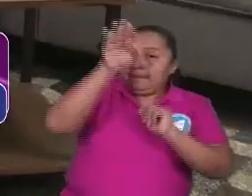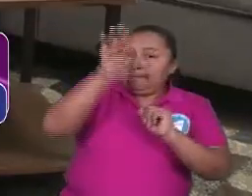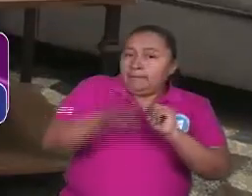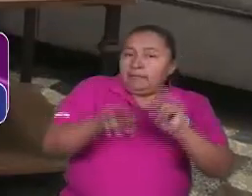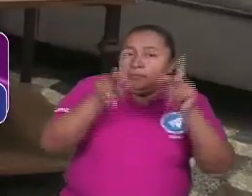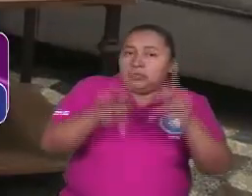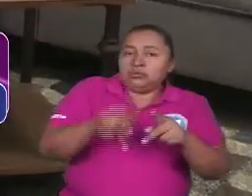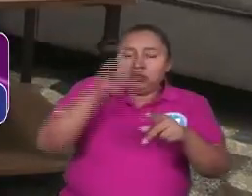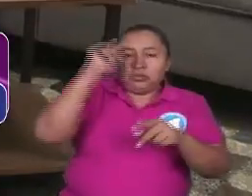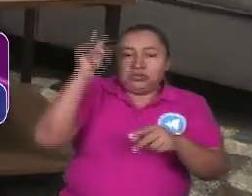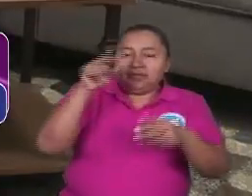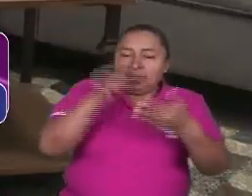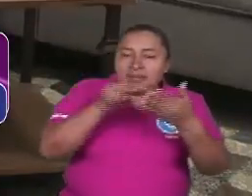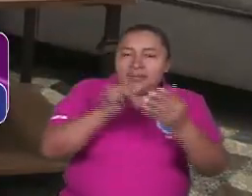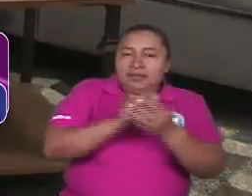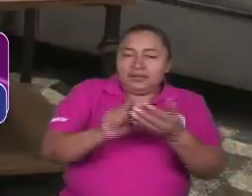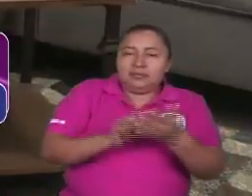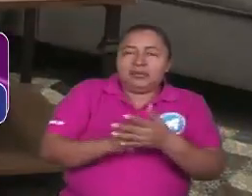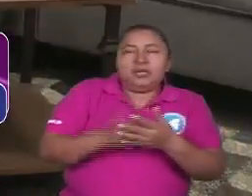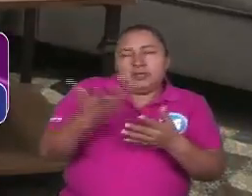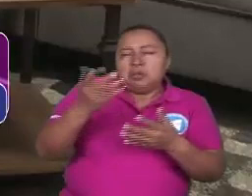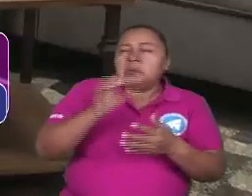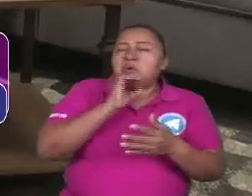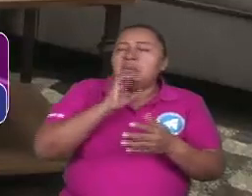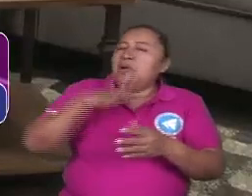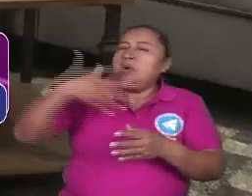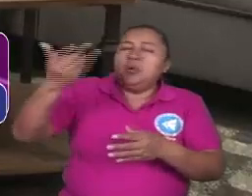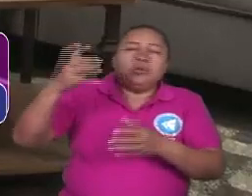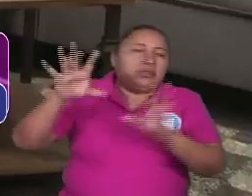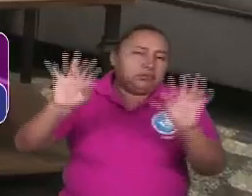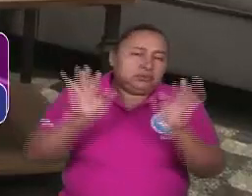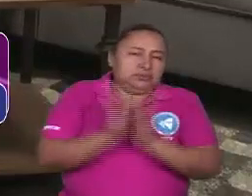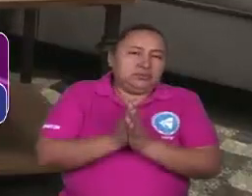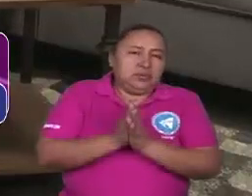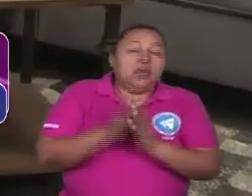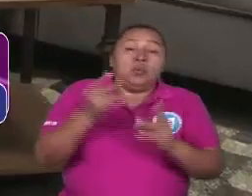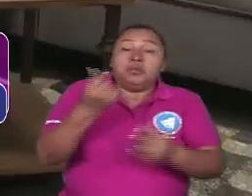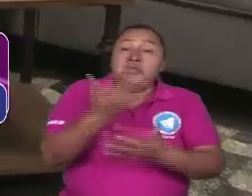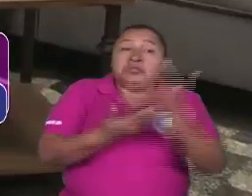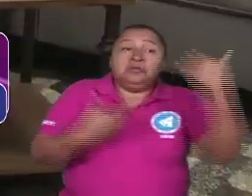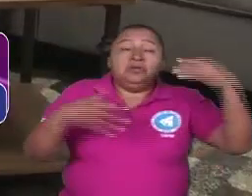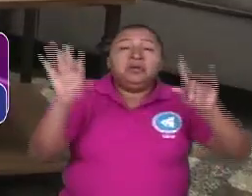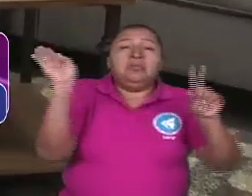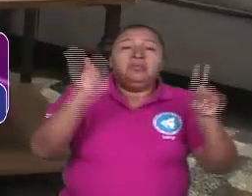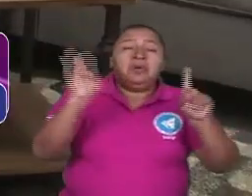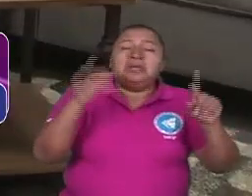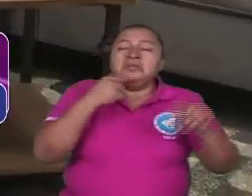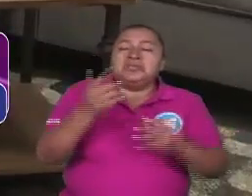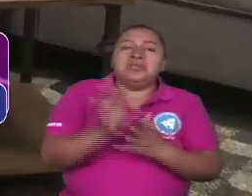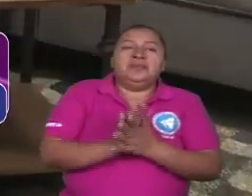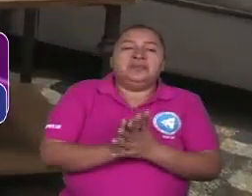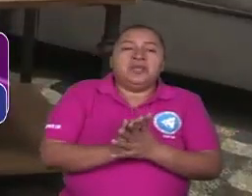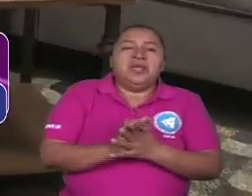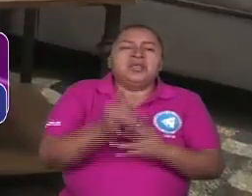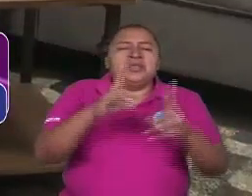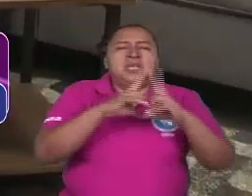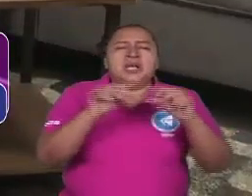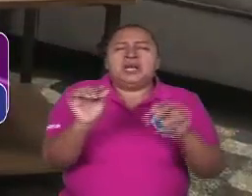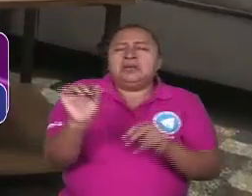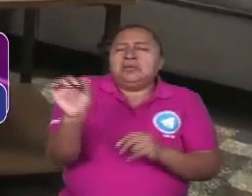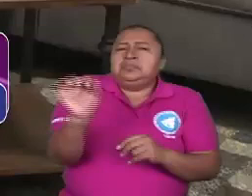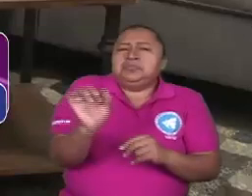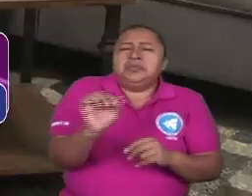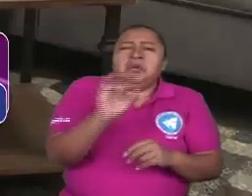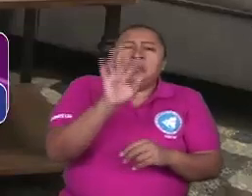analfabetismo bueno exceptuando a Cuba que es otra cosa es más cuando se juega el año decían bueno Nicaragua dice apenas